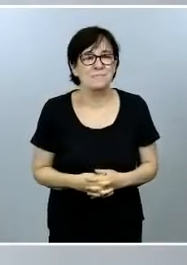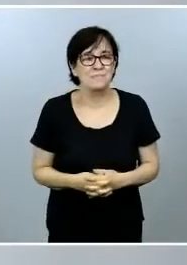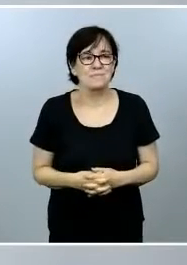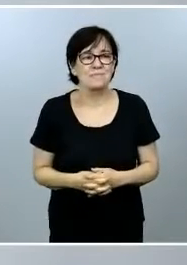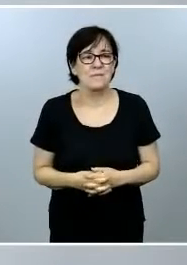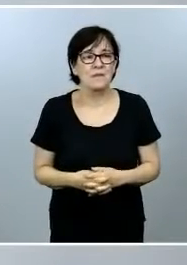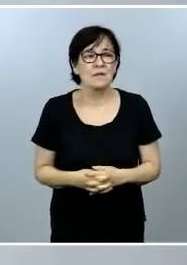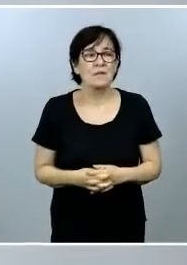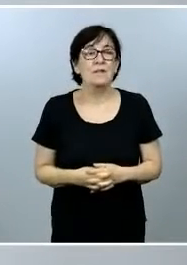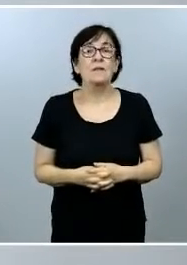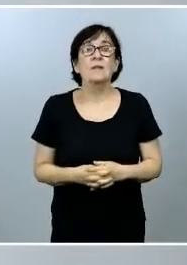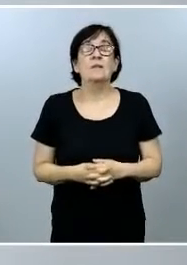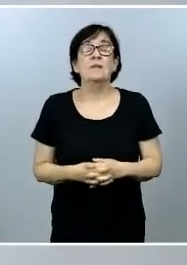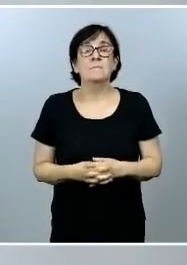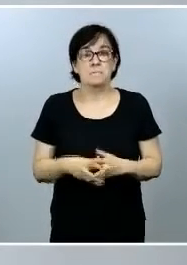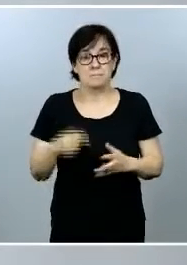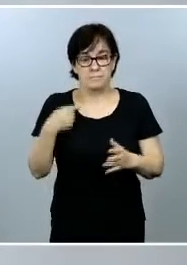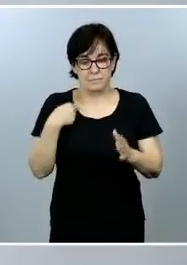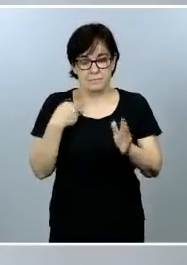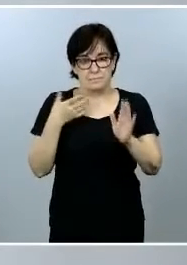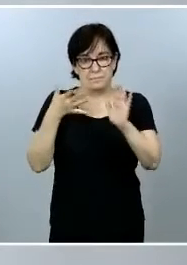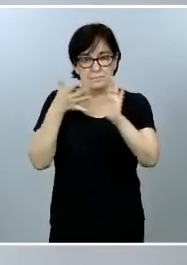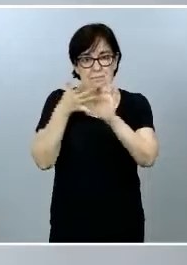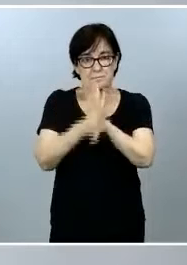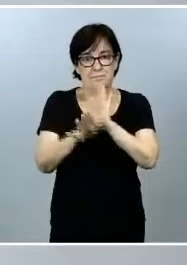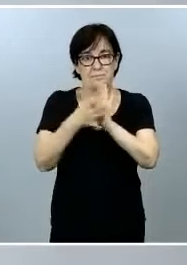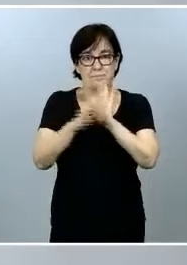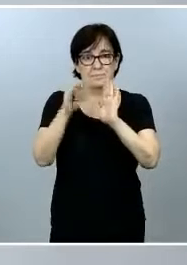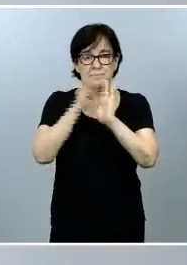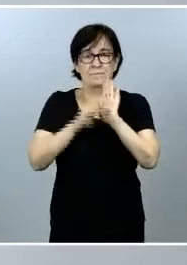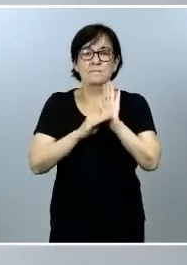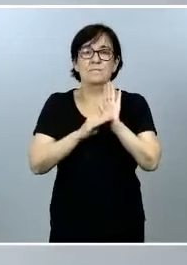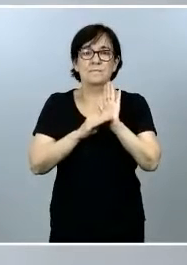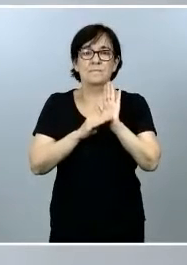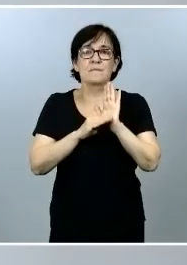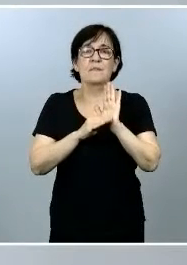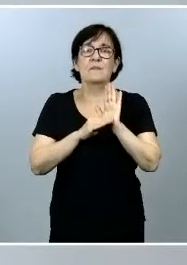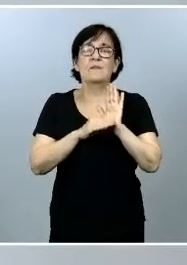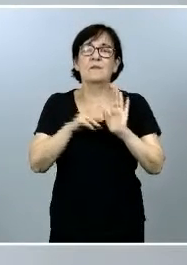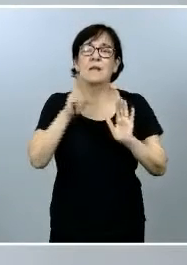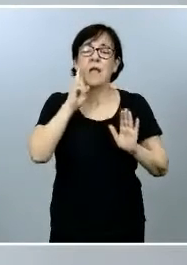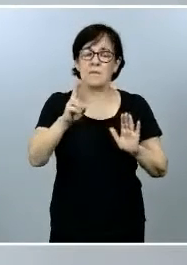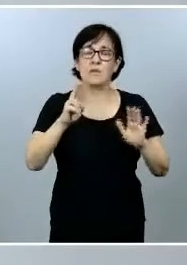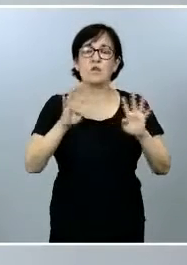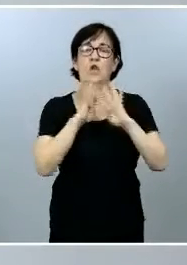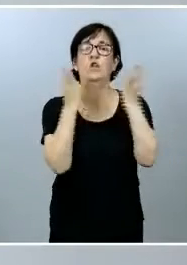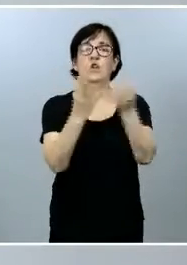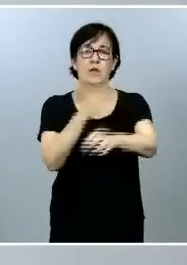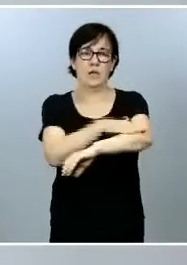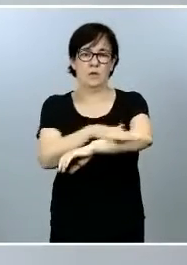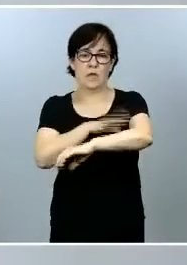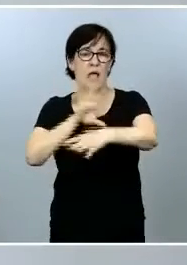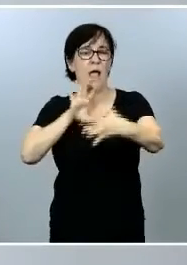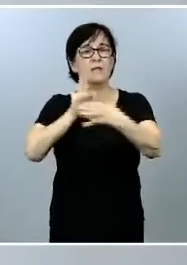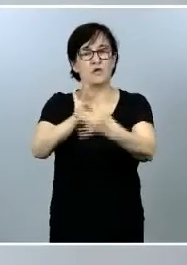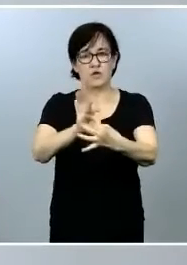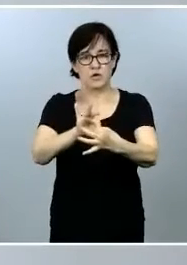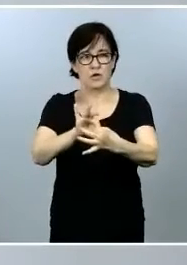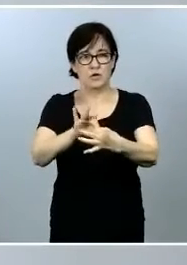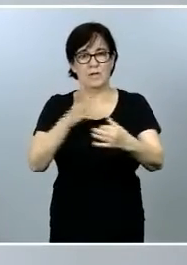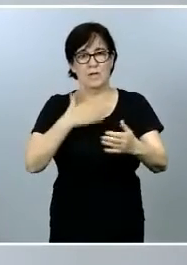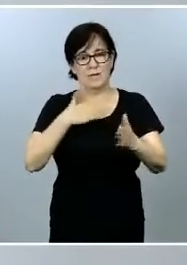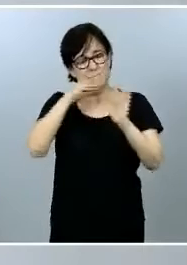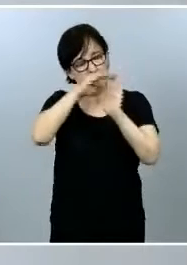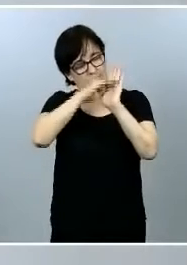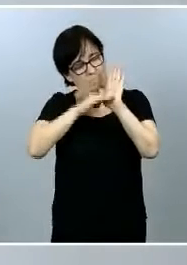Voy a introducir los temas que hemos visto hoy en el Consejo de Ministros asociado al paquete de